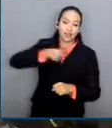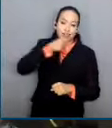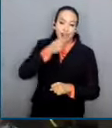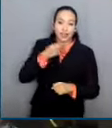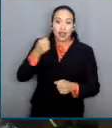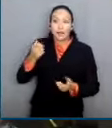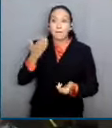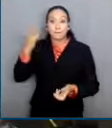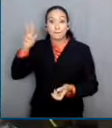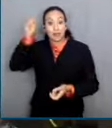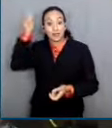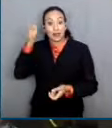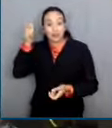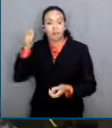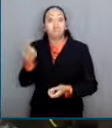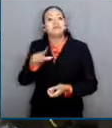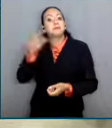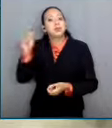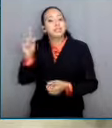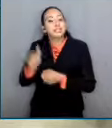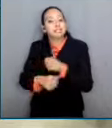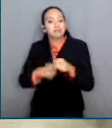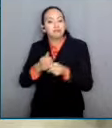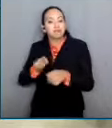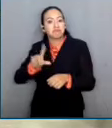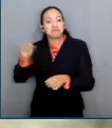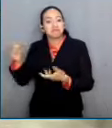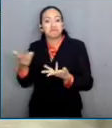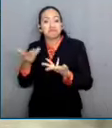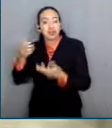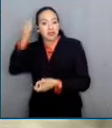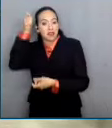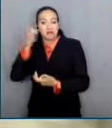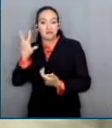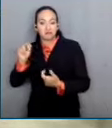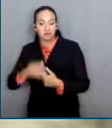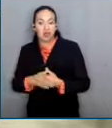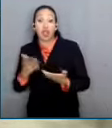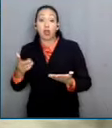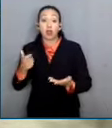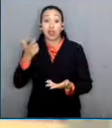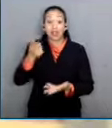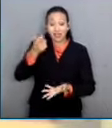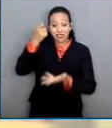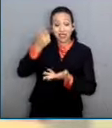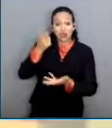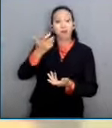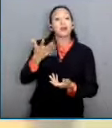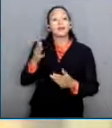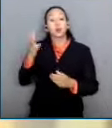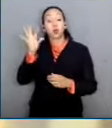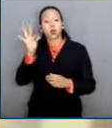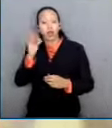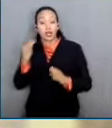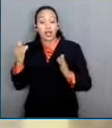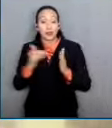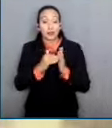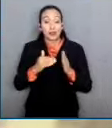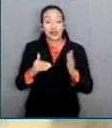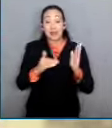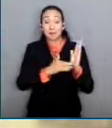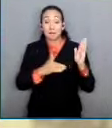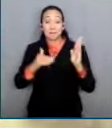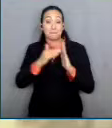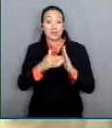hacer. Explicaron que la cantidad de dicho fondo rondaría los 40 mil millones de pesos, contra los más de 6